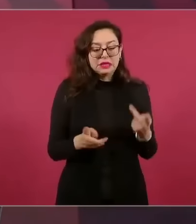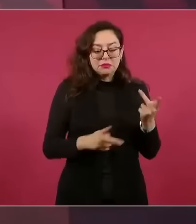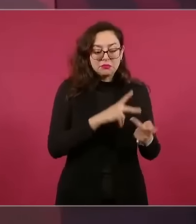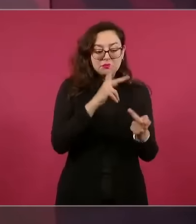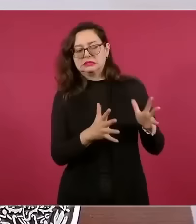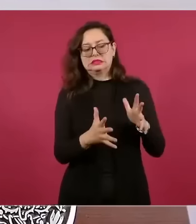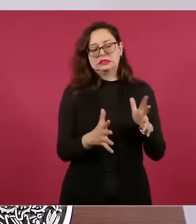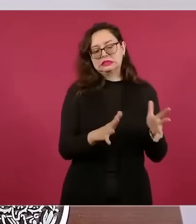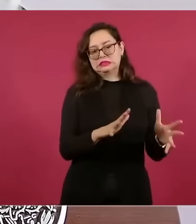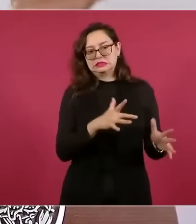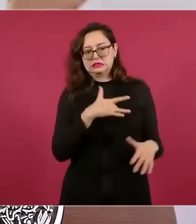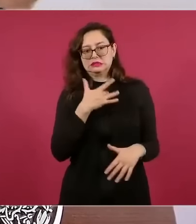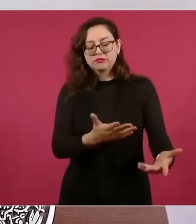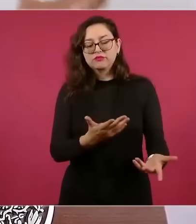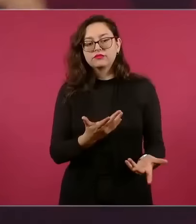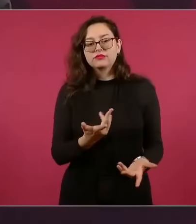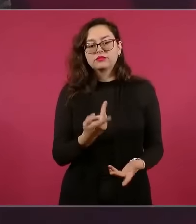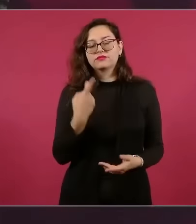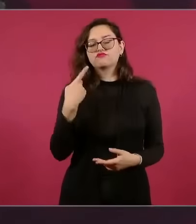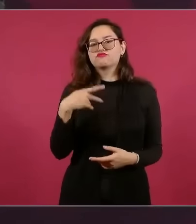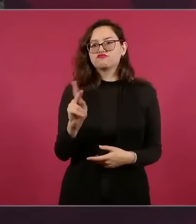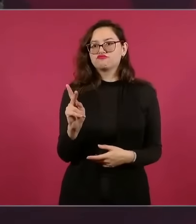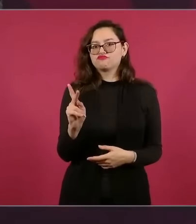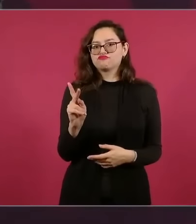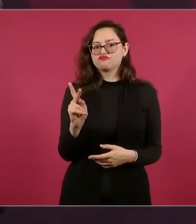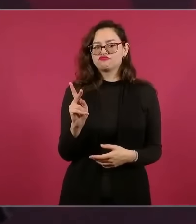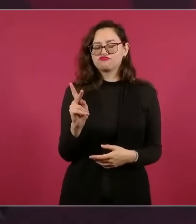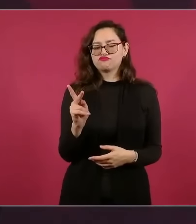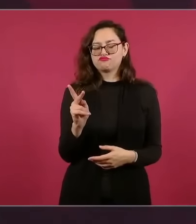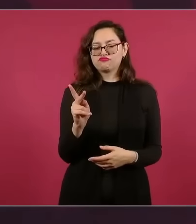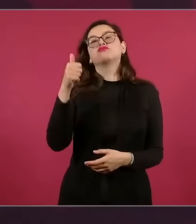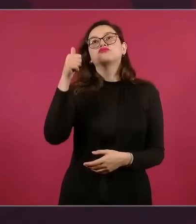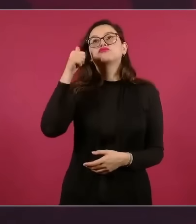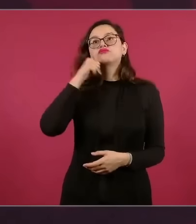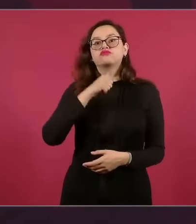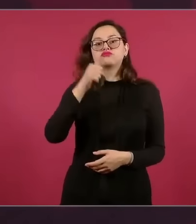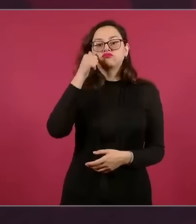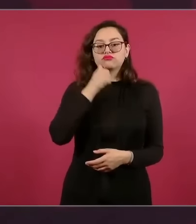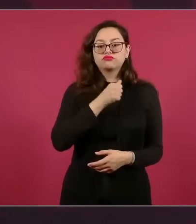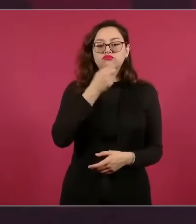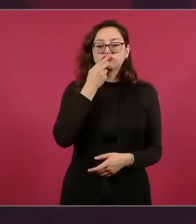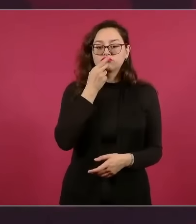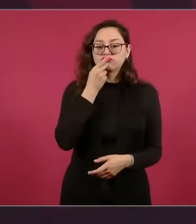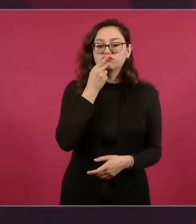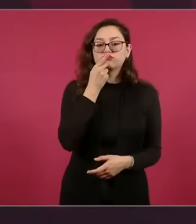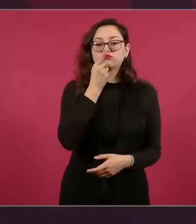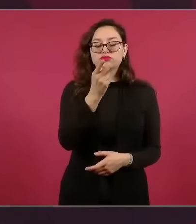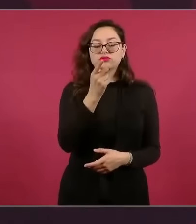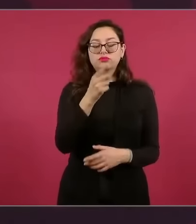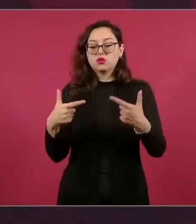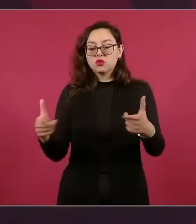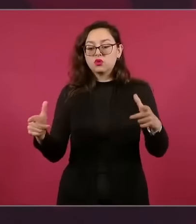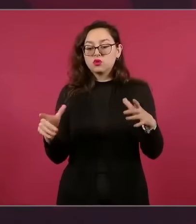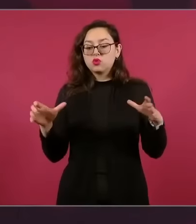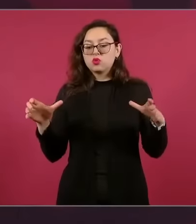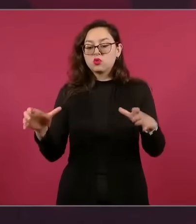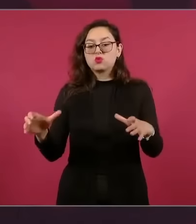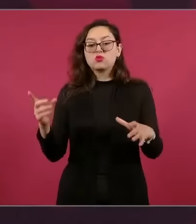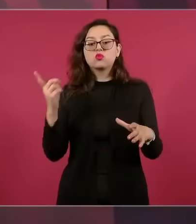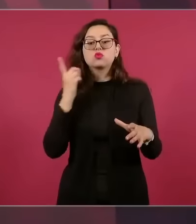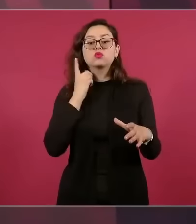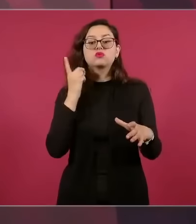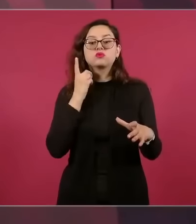de aproximación. Pero cuando hablo de que los conservadores tienen